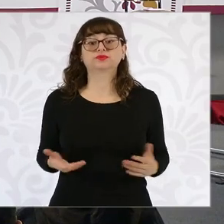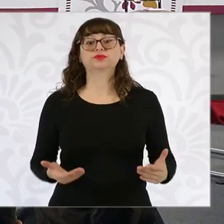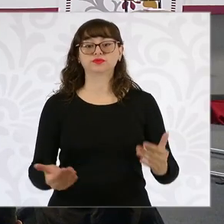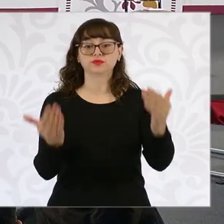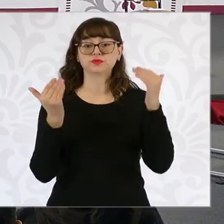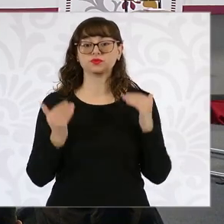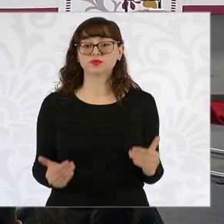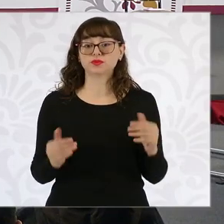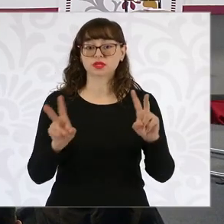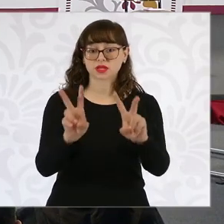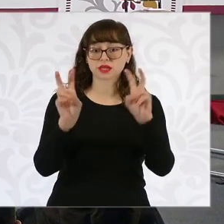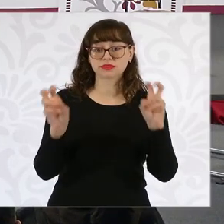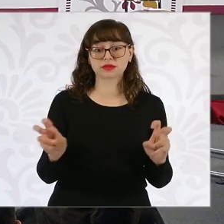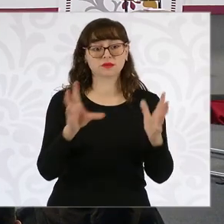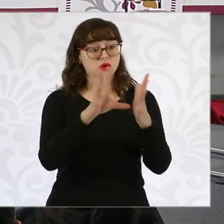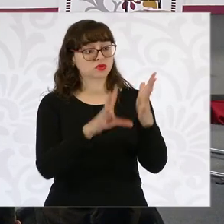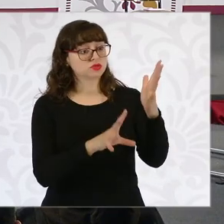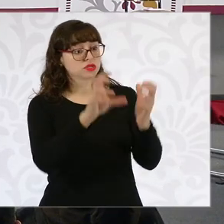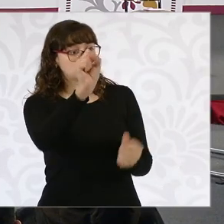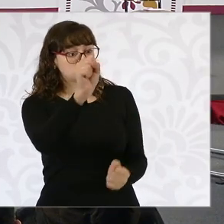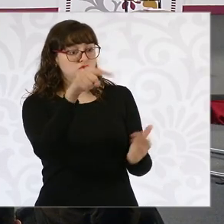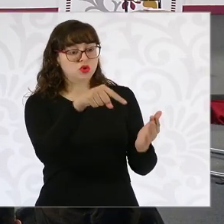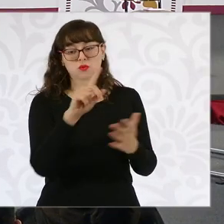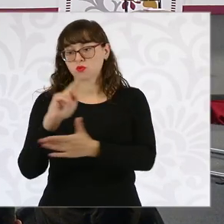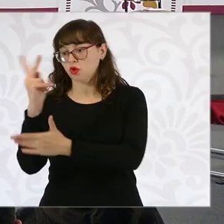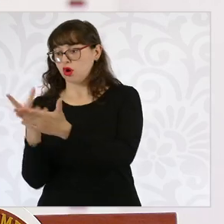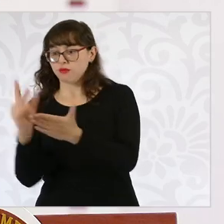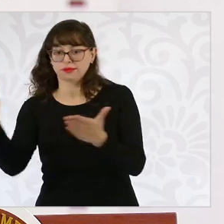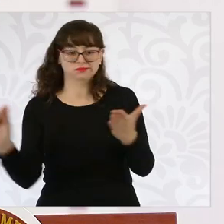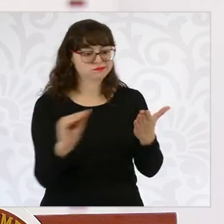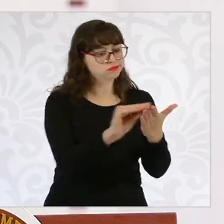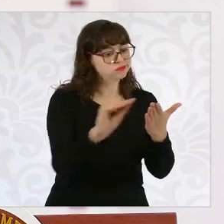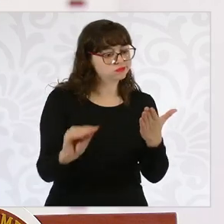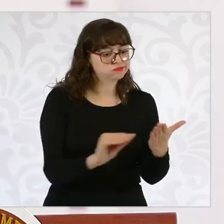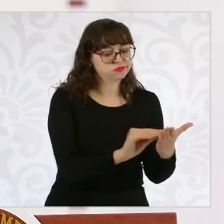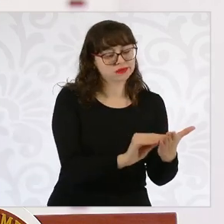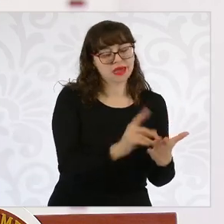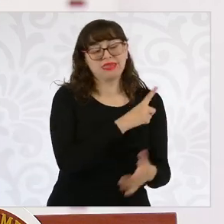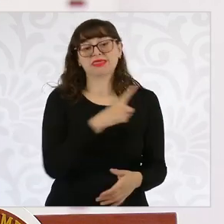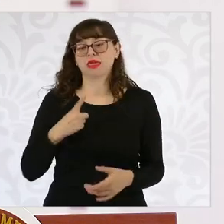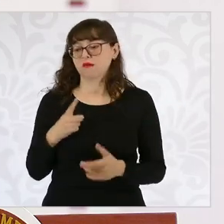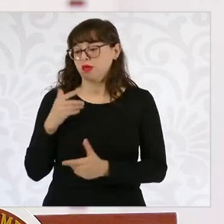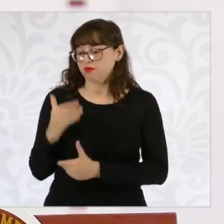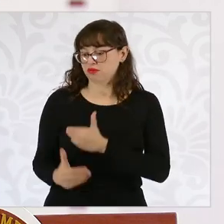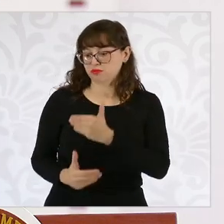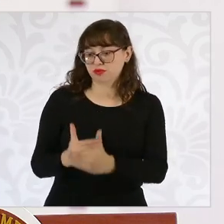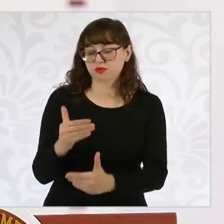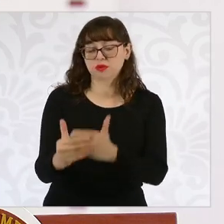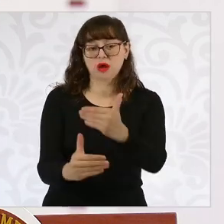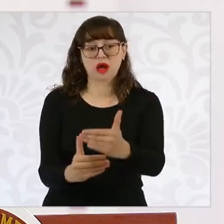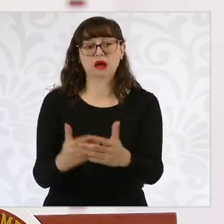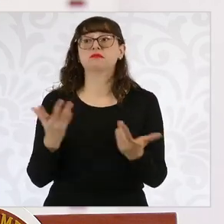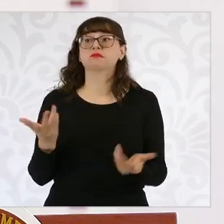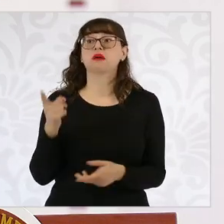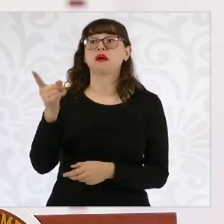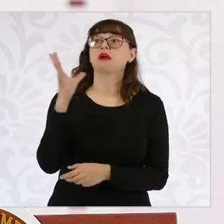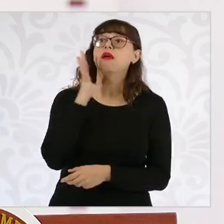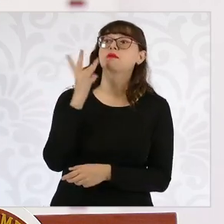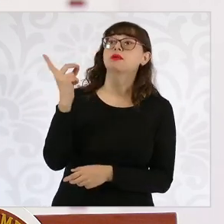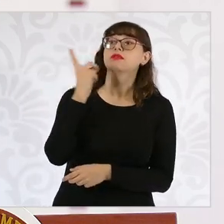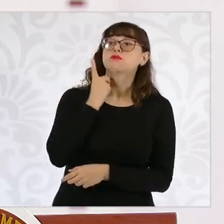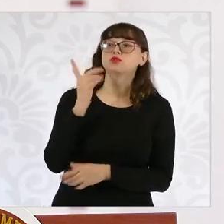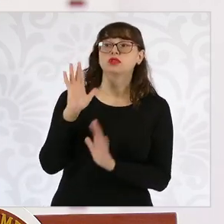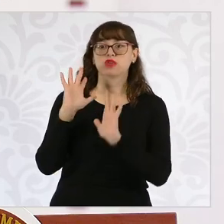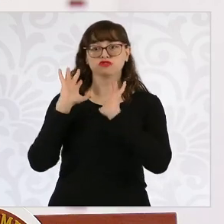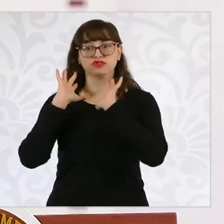la reforma constitucional, como ustedes saben, lleva un proceso, en este momento se ha aprobado en la Cámara de Diputados